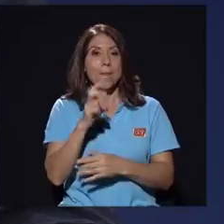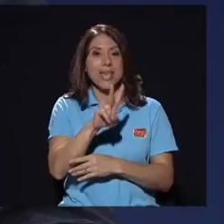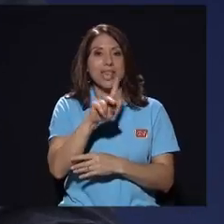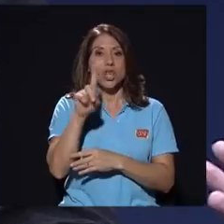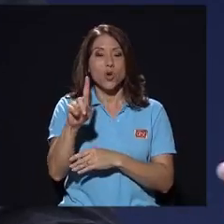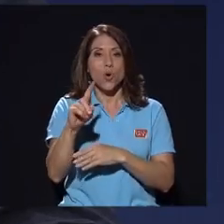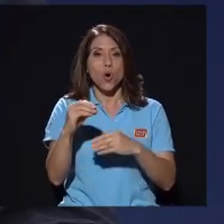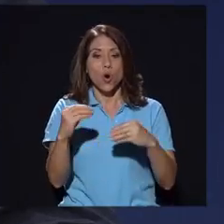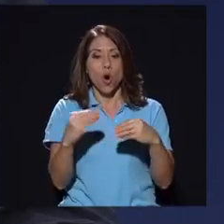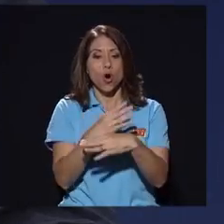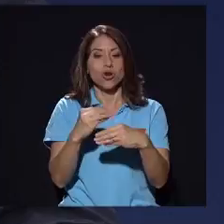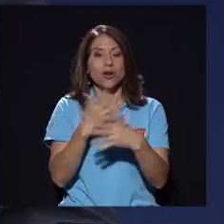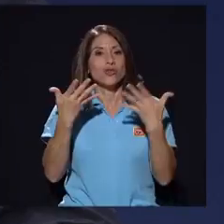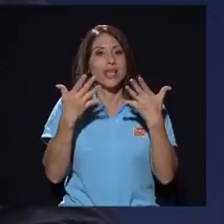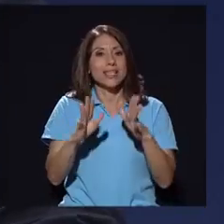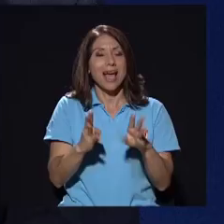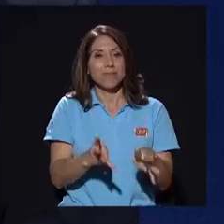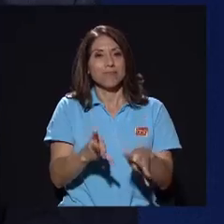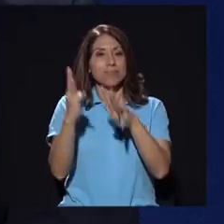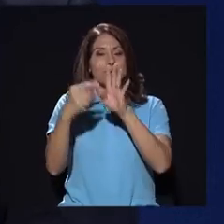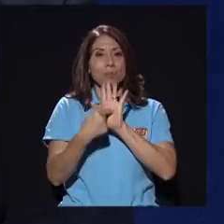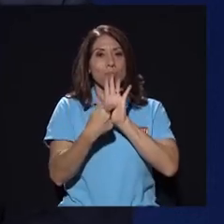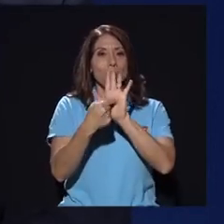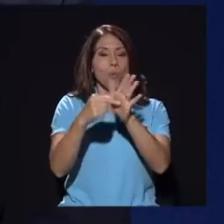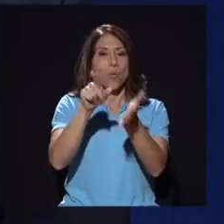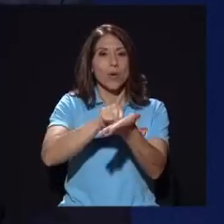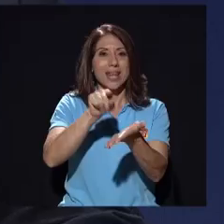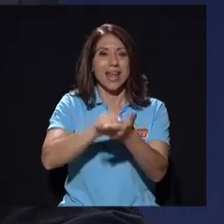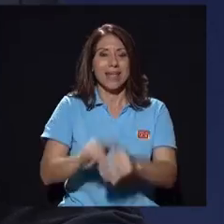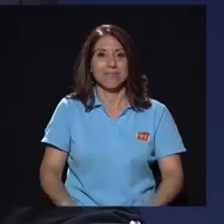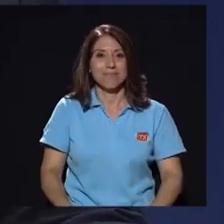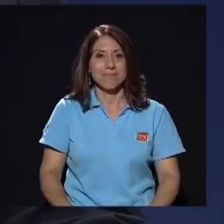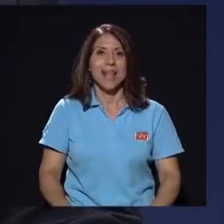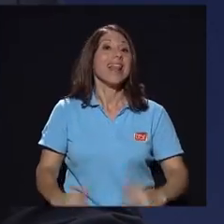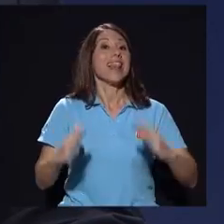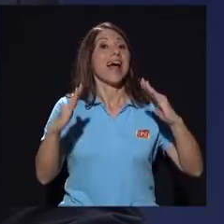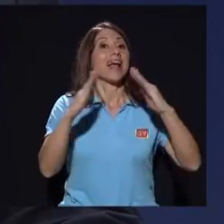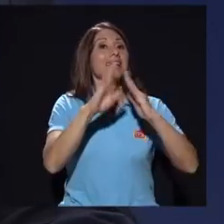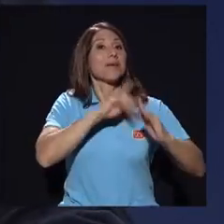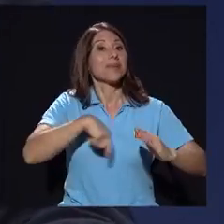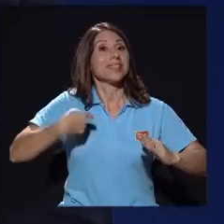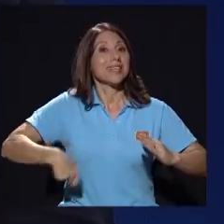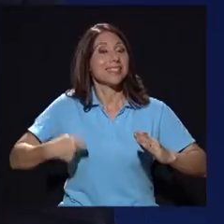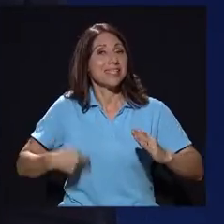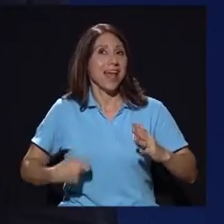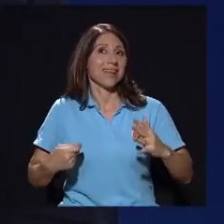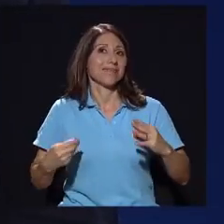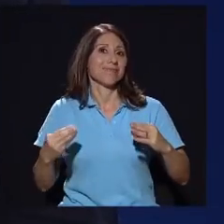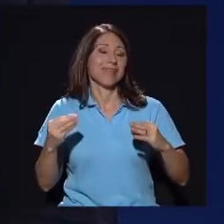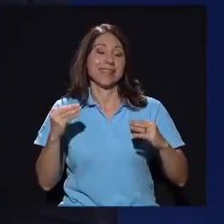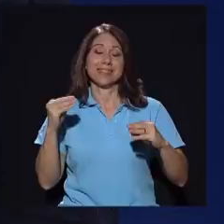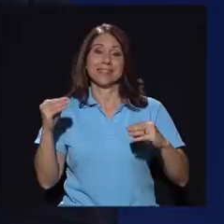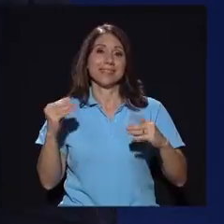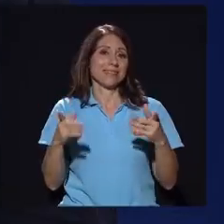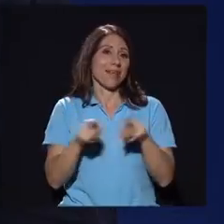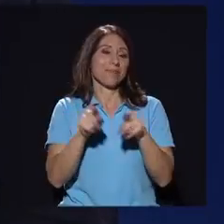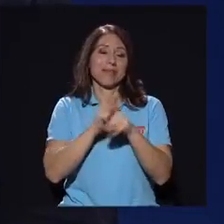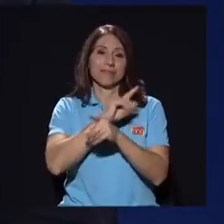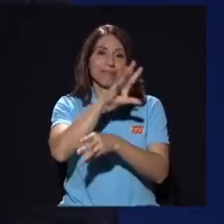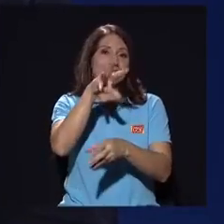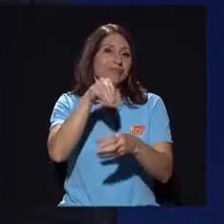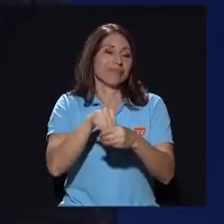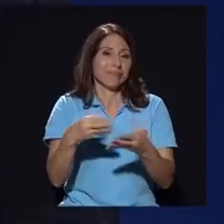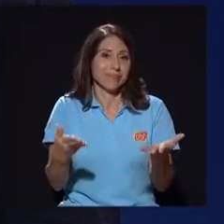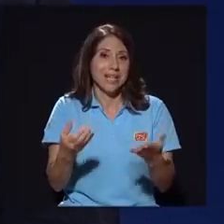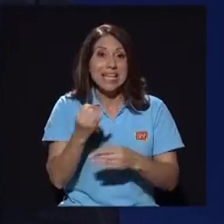ya publiqué entonces lo que quiero decir con esto ¿Casa Presidencial está embarrada? bueno es que el que no piense que Casa Presidencial está embarrada a estas alturas es